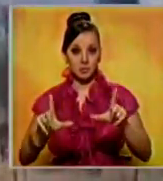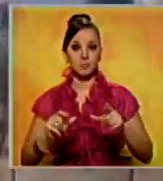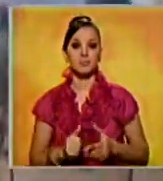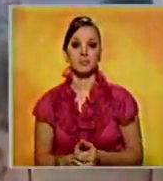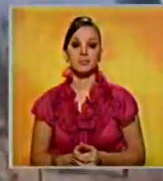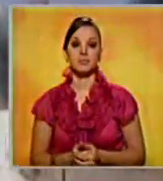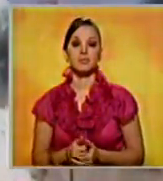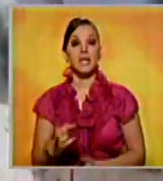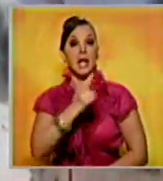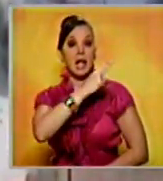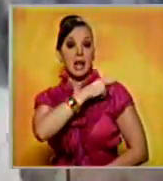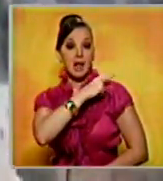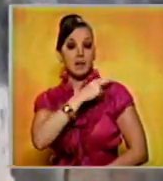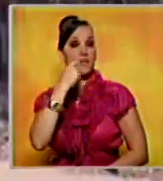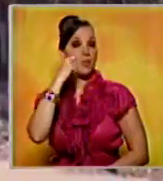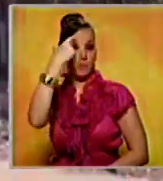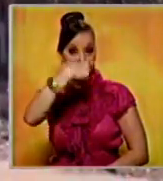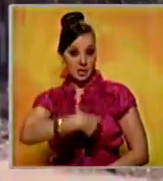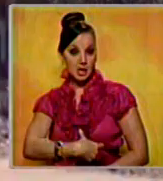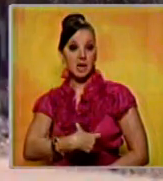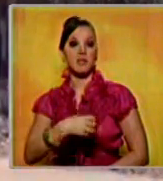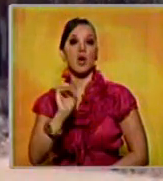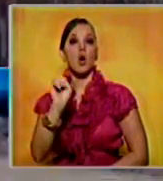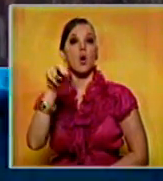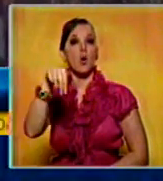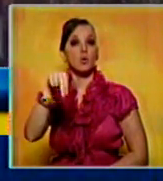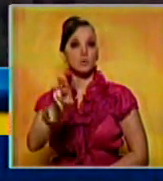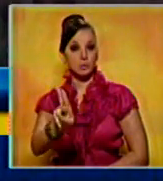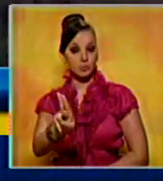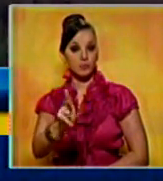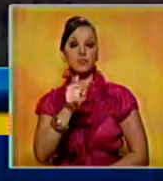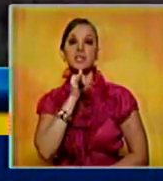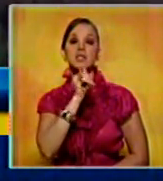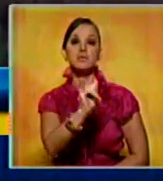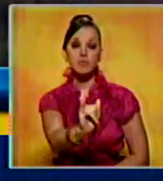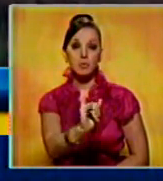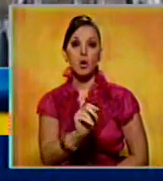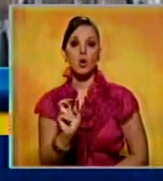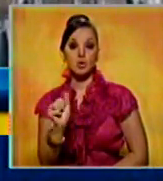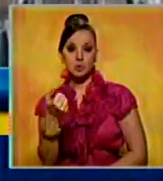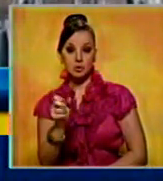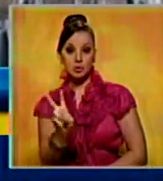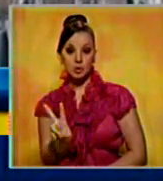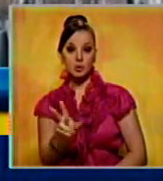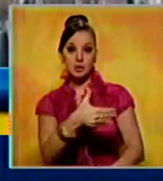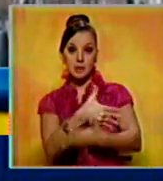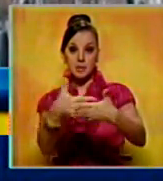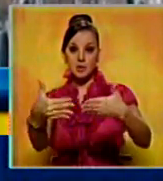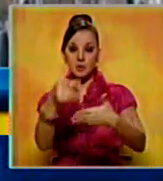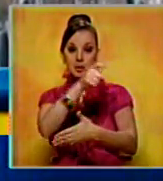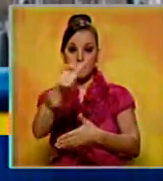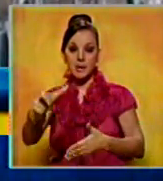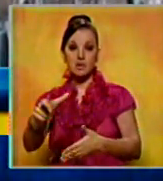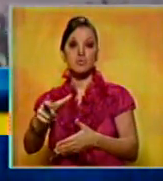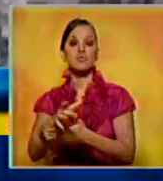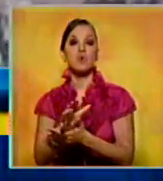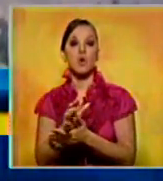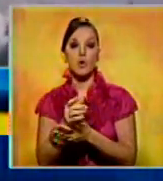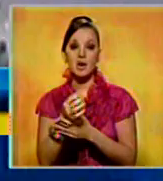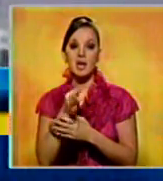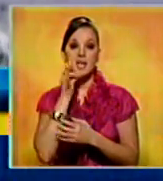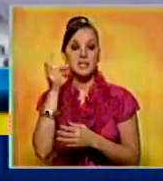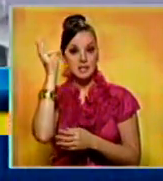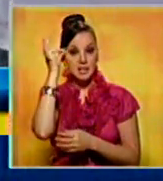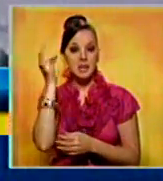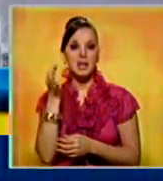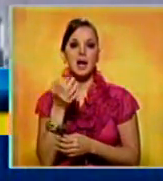La jefa humanitaria de Naciones Unidas, Valerie Amos, informó que 12 millones de personas en Siria necesitan asistencia